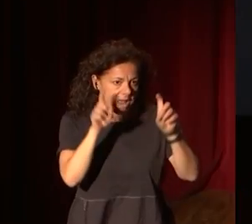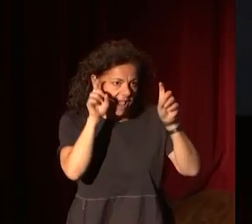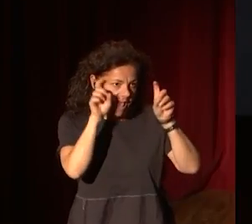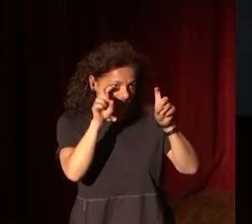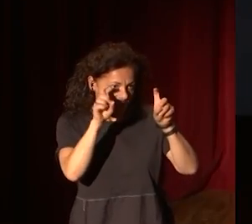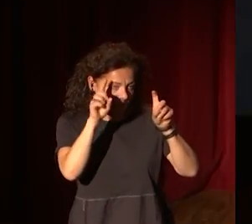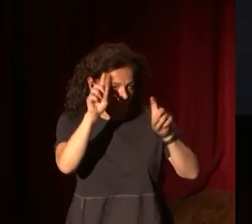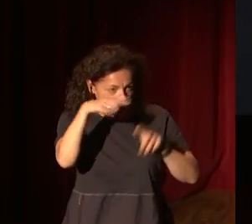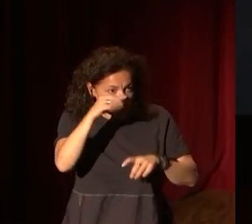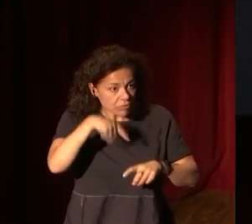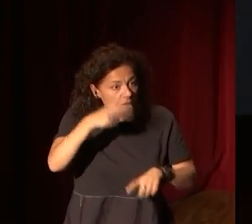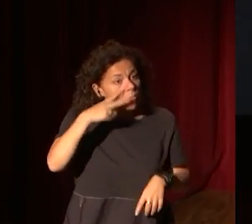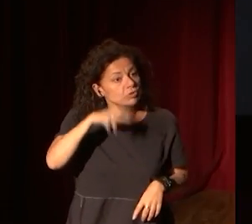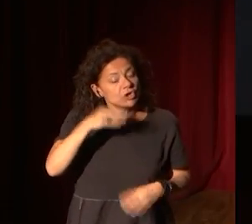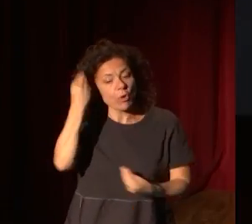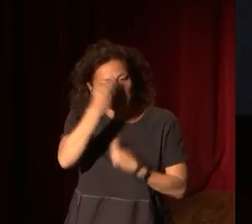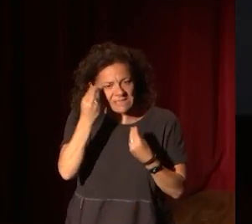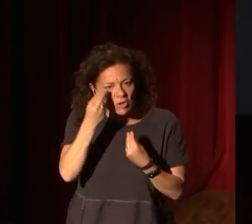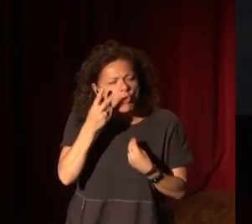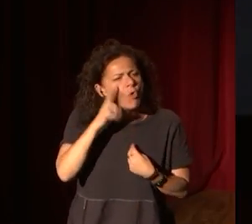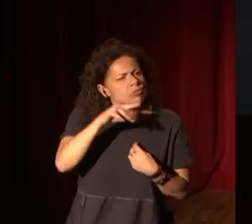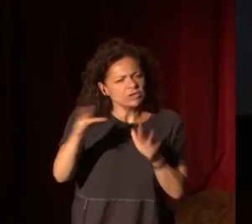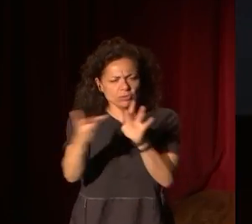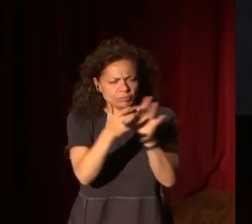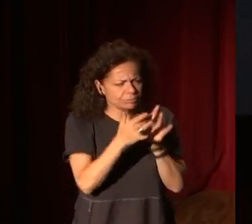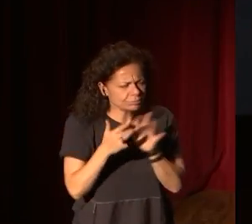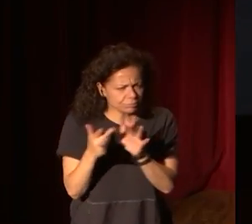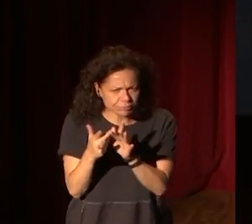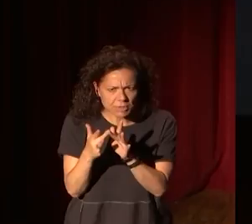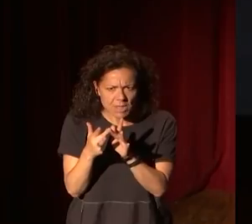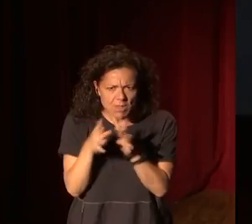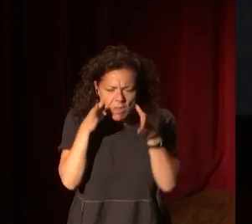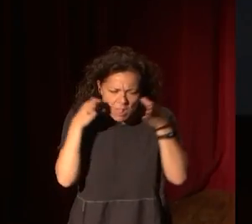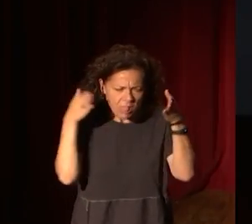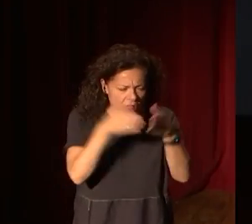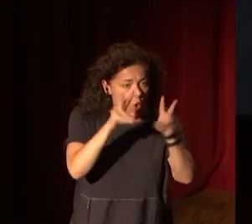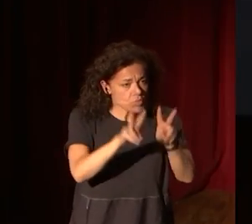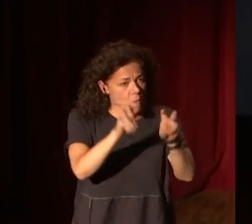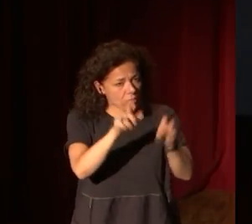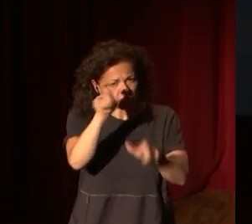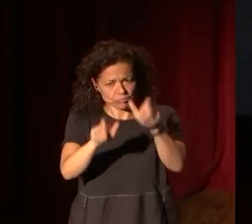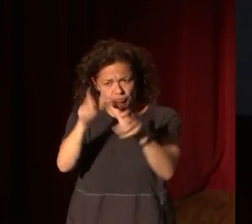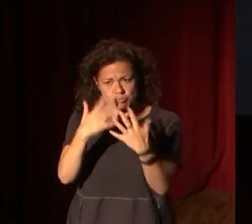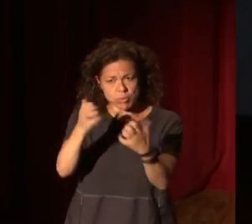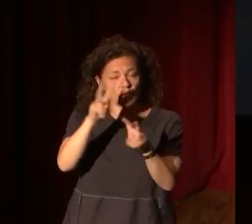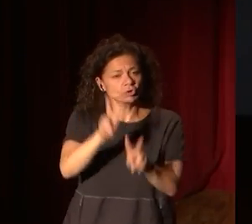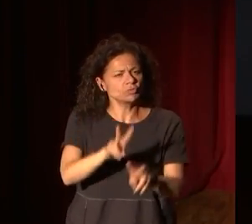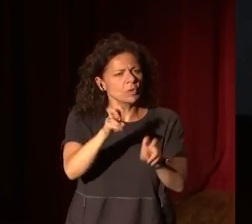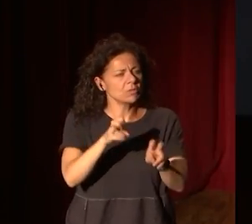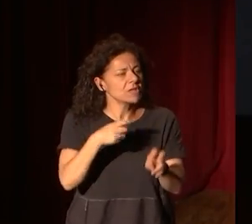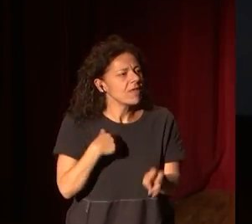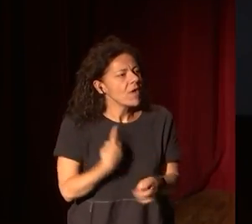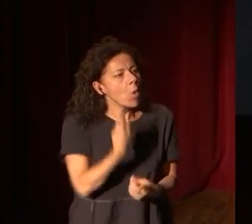pensaron en museos hiperconectados, enfoques nuevos, públicos nuevos, hicieron así, vamos a ver, a ver, alguien que